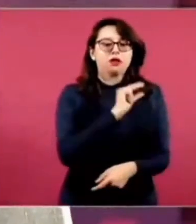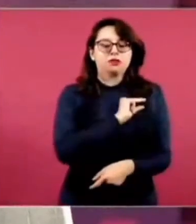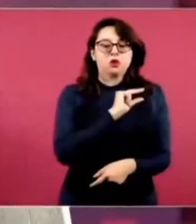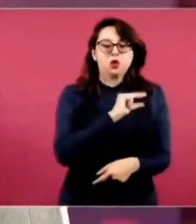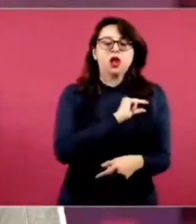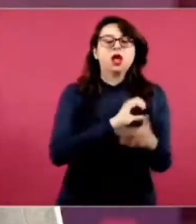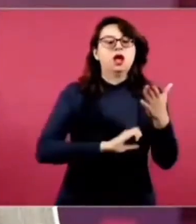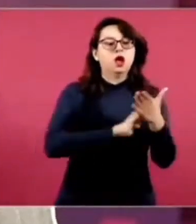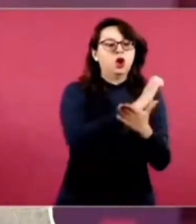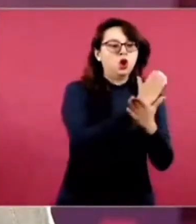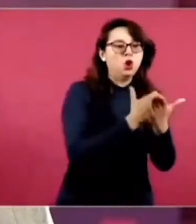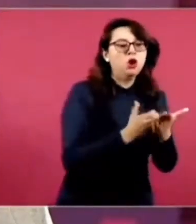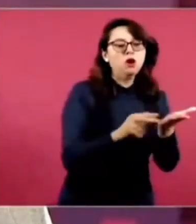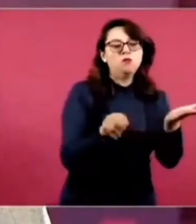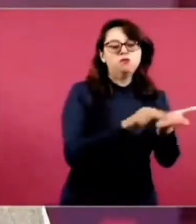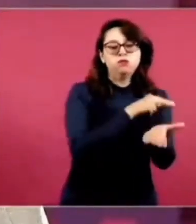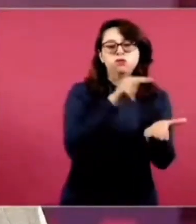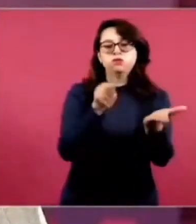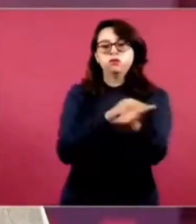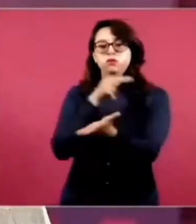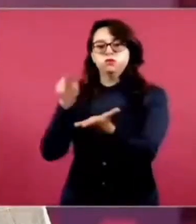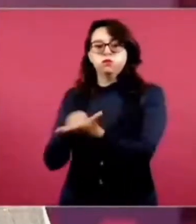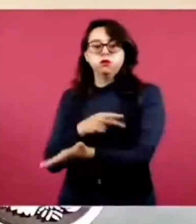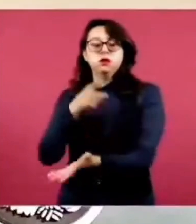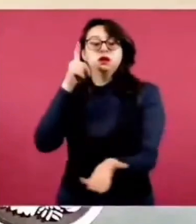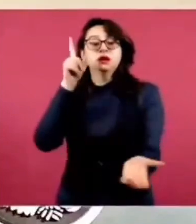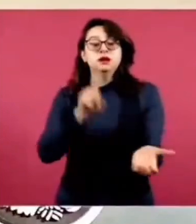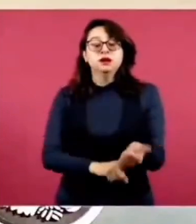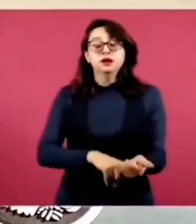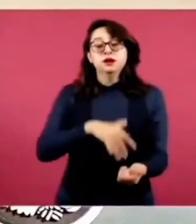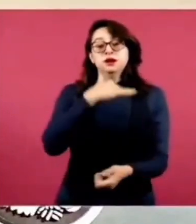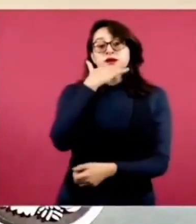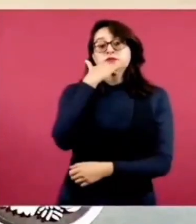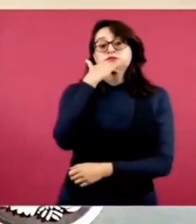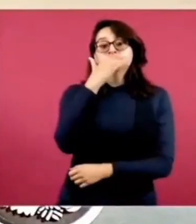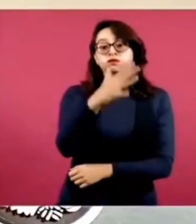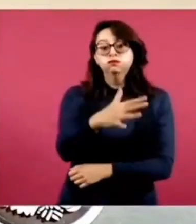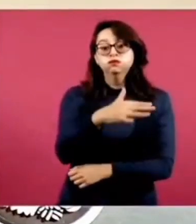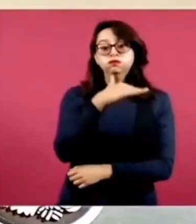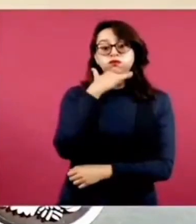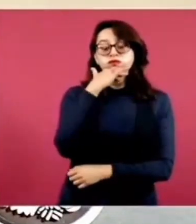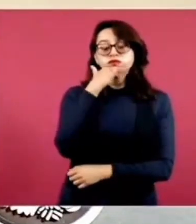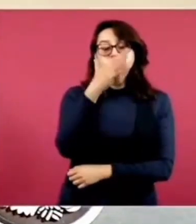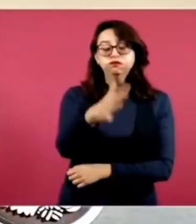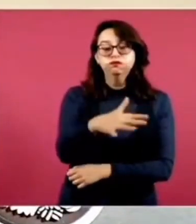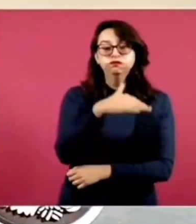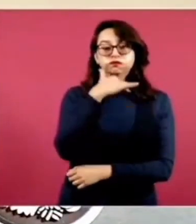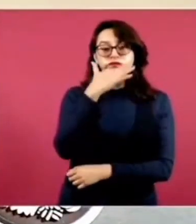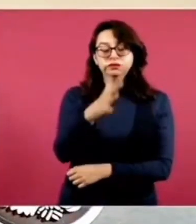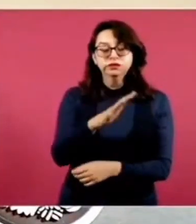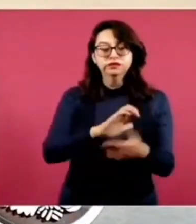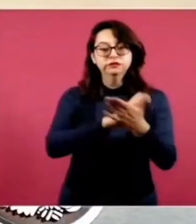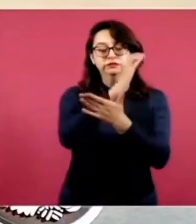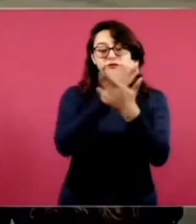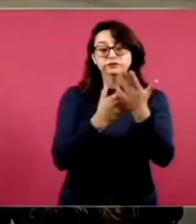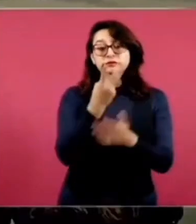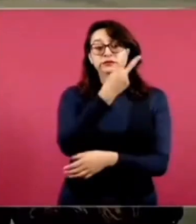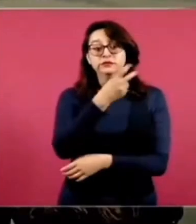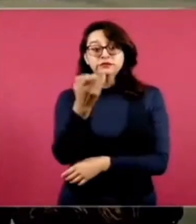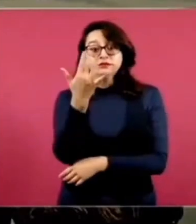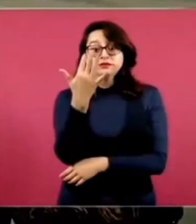mediante actos de corrupción se beneficiaron con contratos por aproximadamente